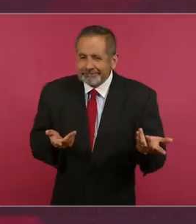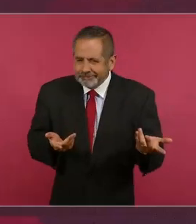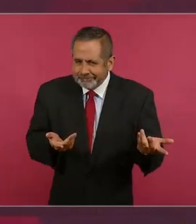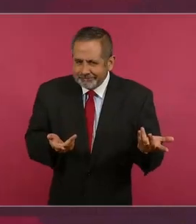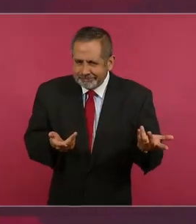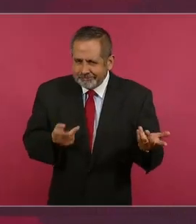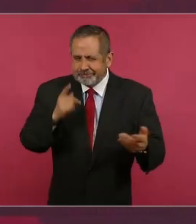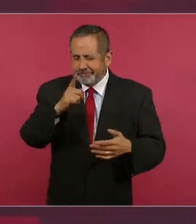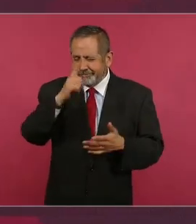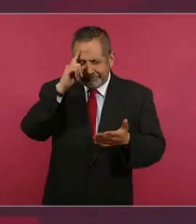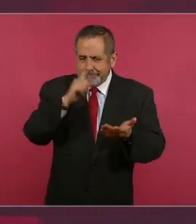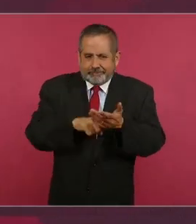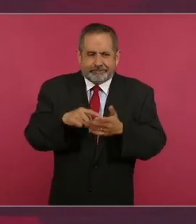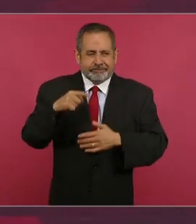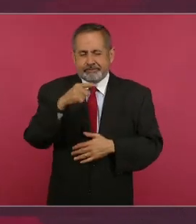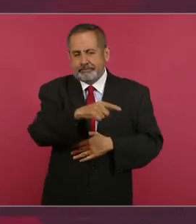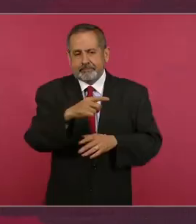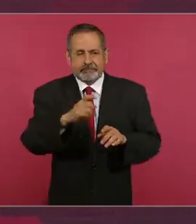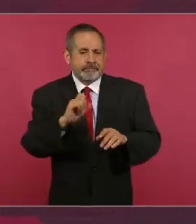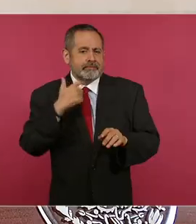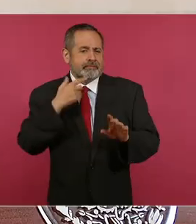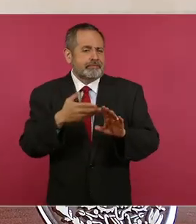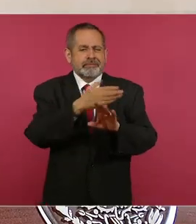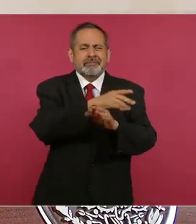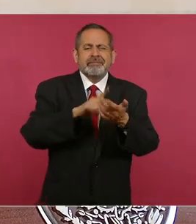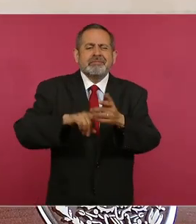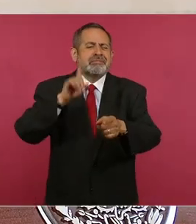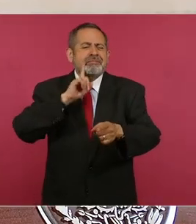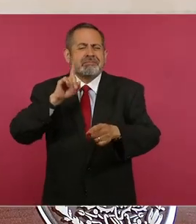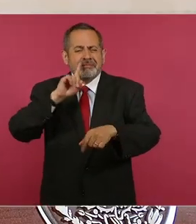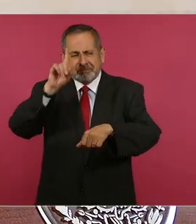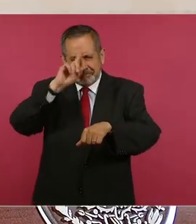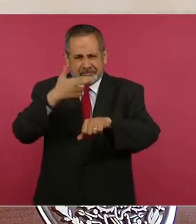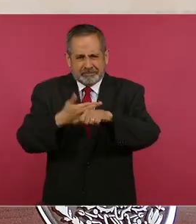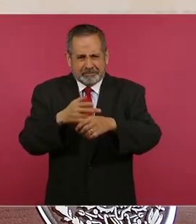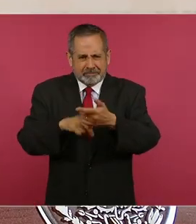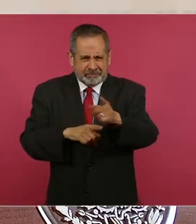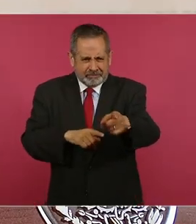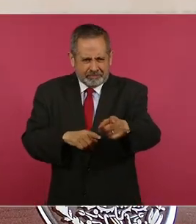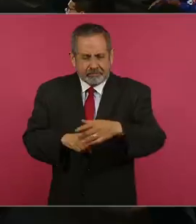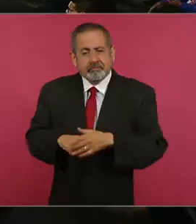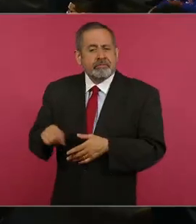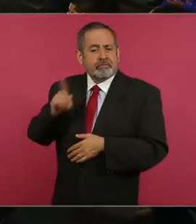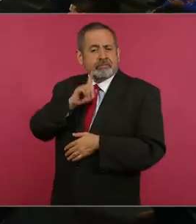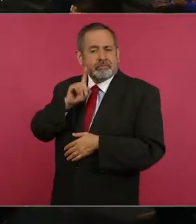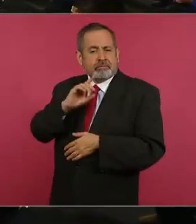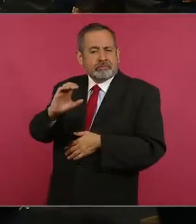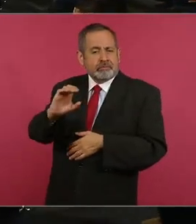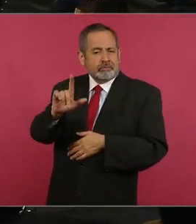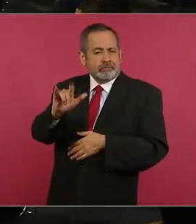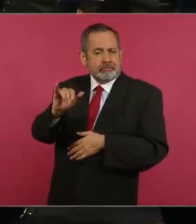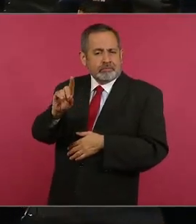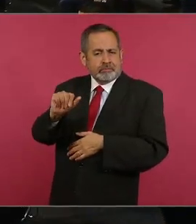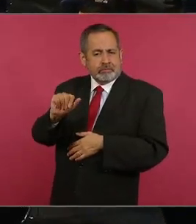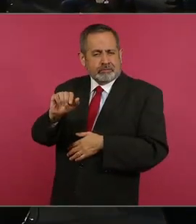Yo creo que fue la consejera. Claudia Zavala. Sí, esa señora,